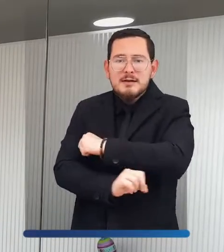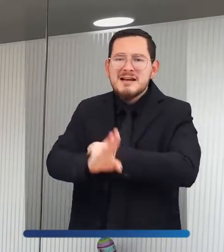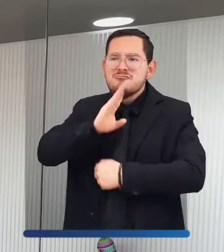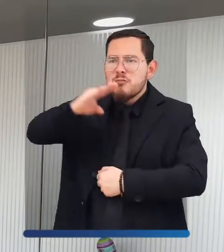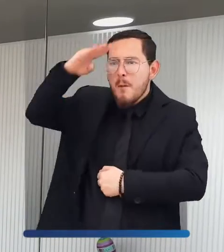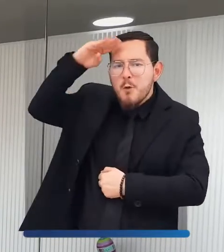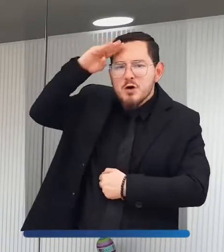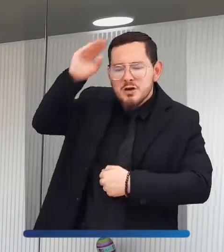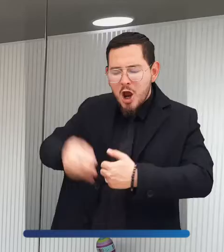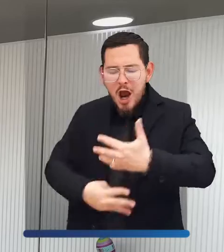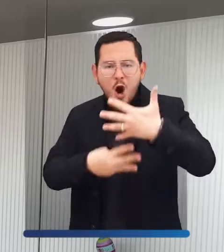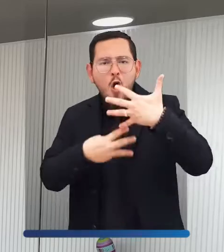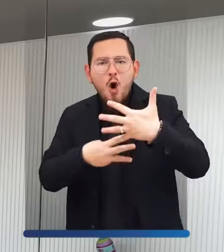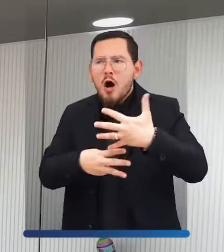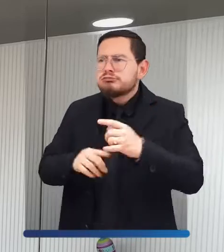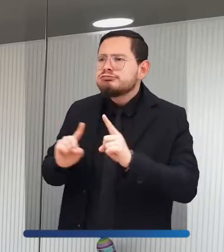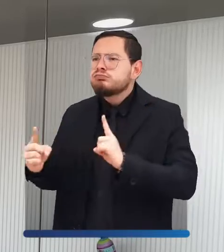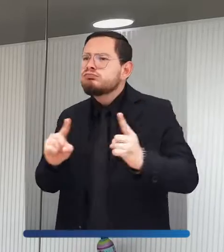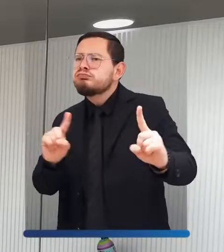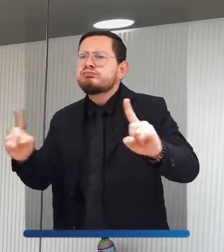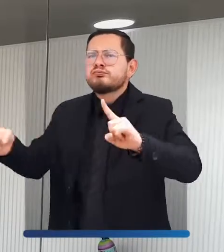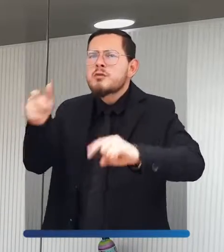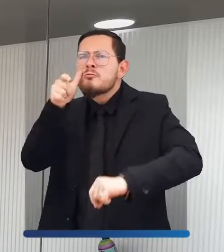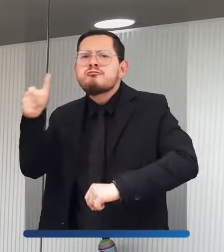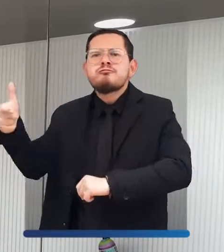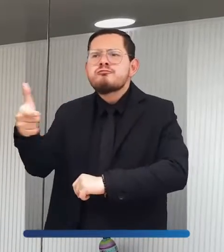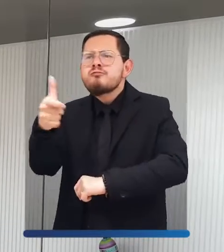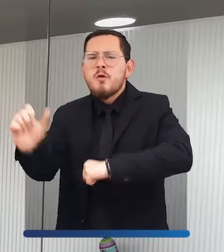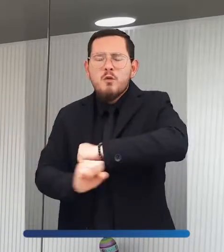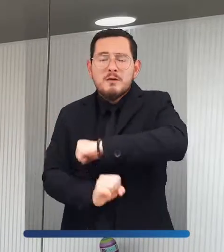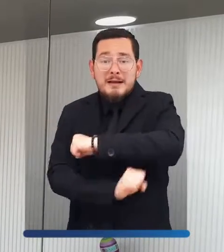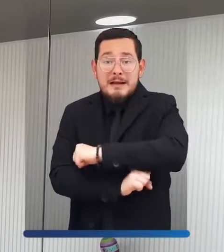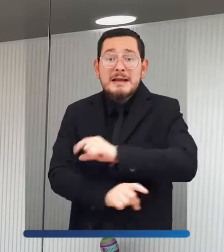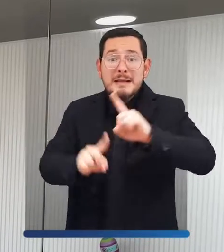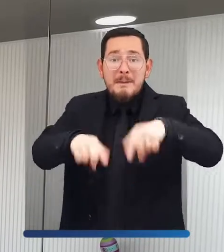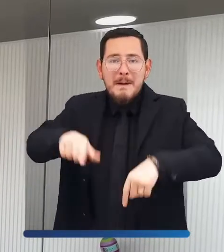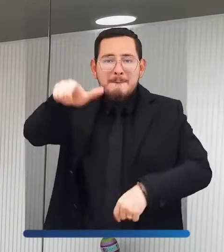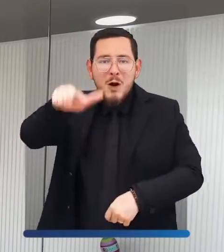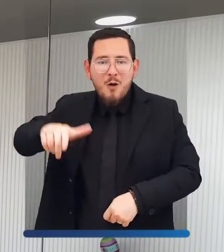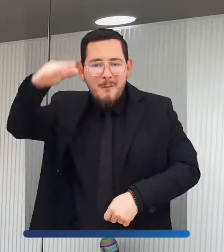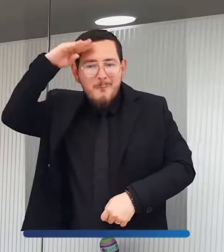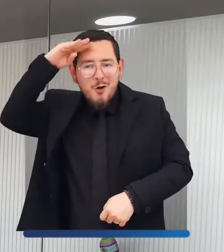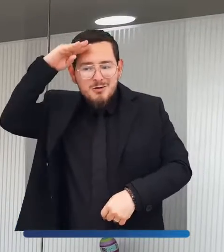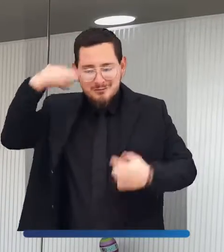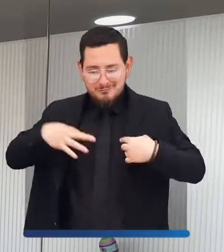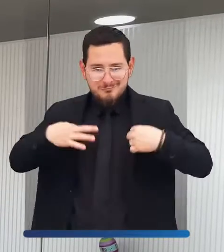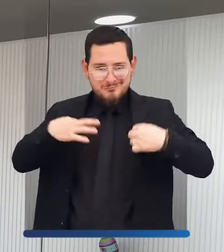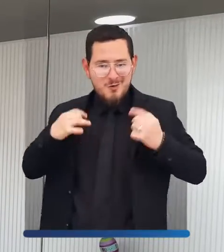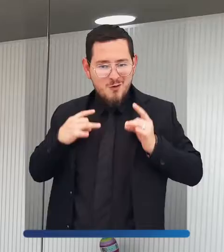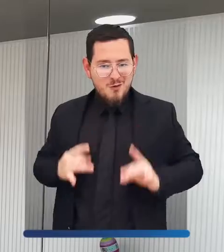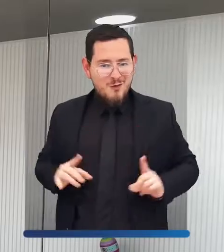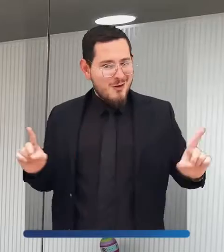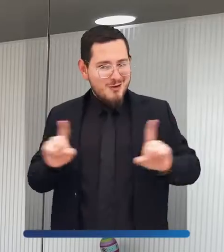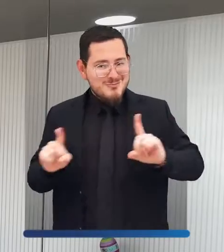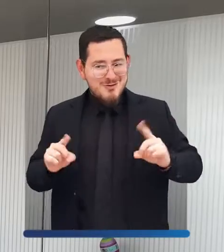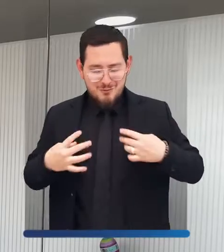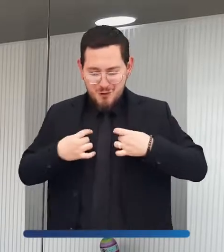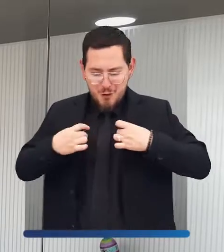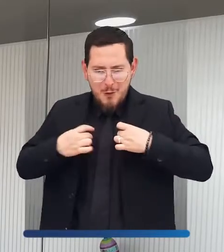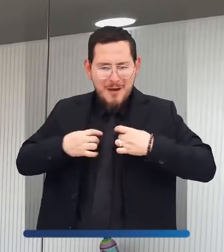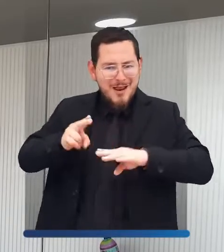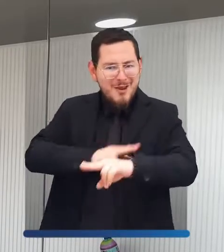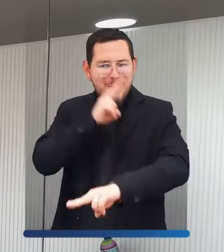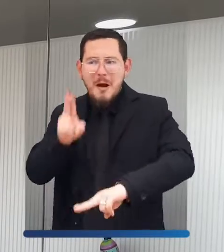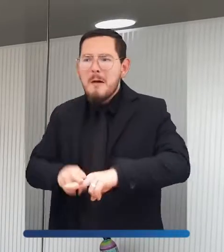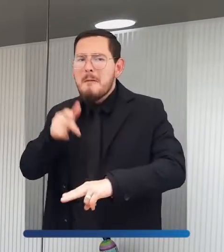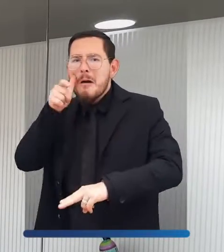interior de la Plaza de Mercado con más de ocho policiales que vienen haciendo seguimiento, además de personal civil, que también está haciendo la verificación de diferentes